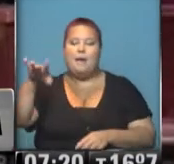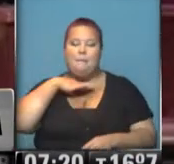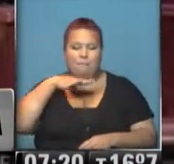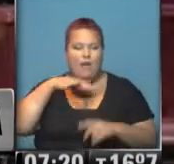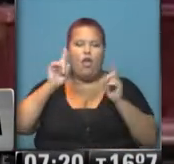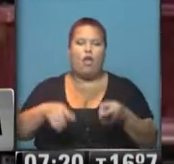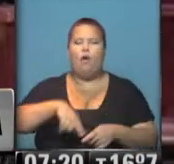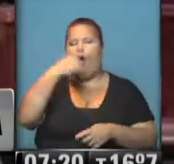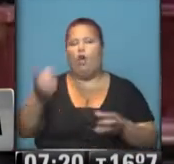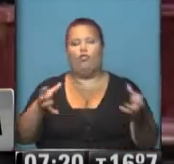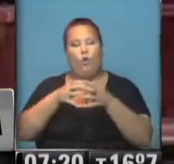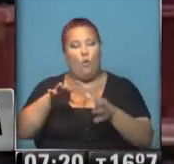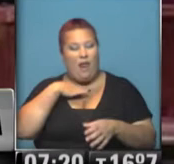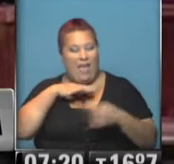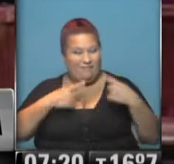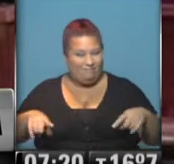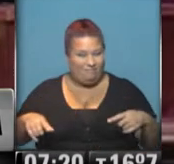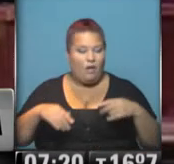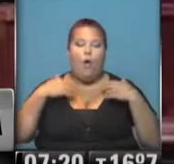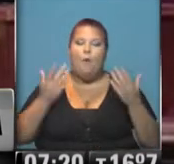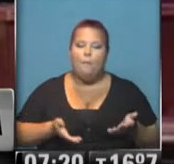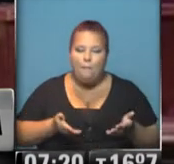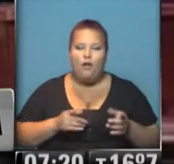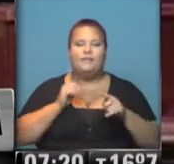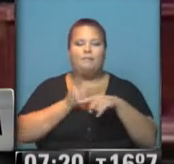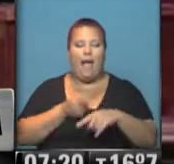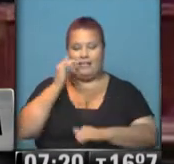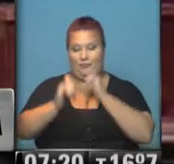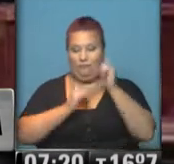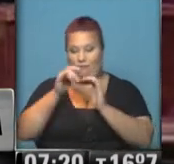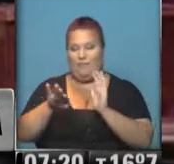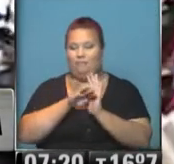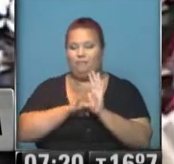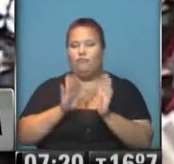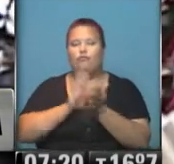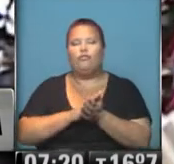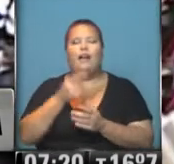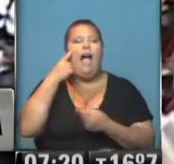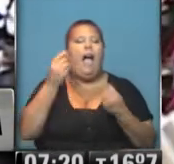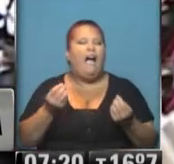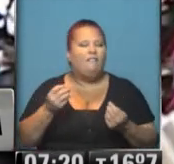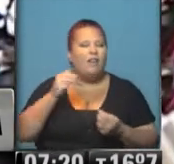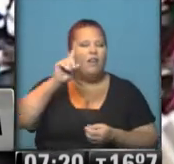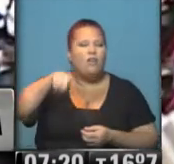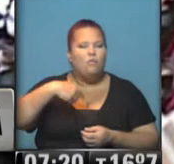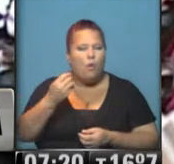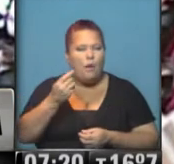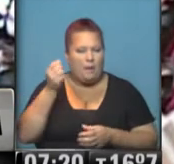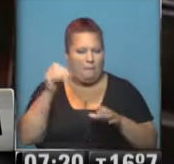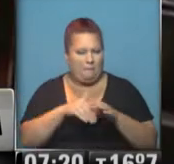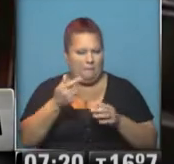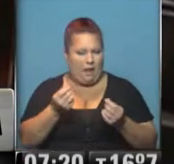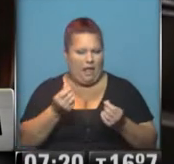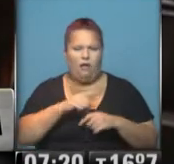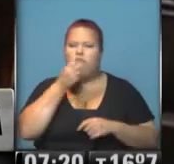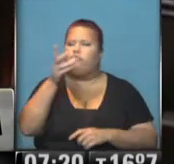y otras bandas delictivas y por eso también se suman esta información a la intención de ver de dónde salen los fondos y